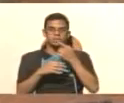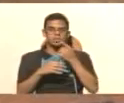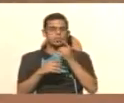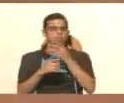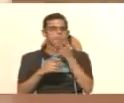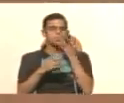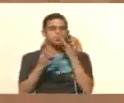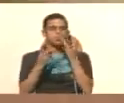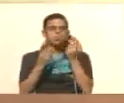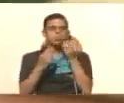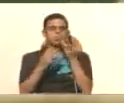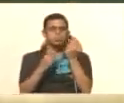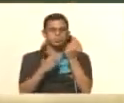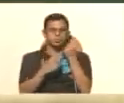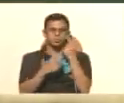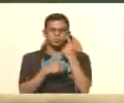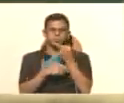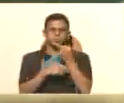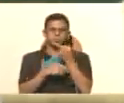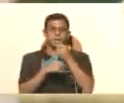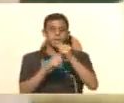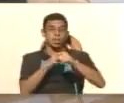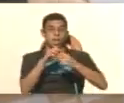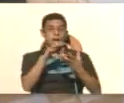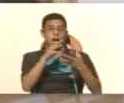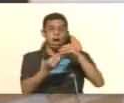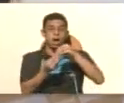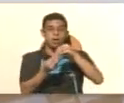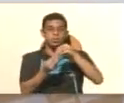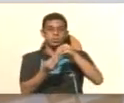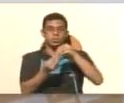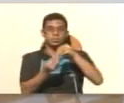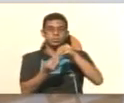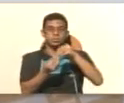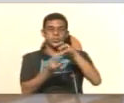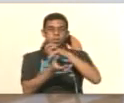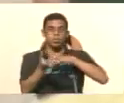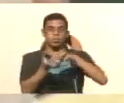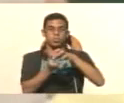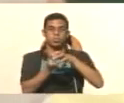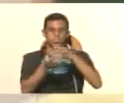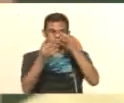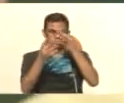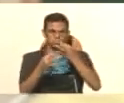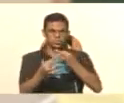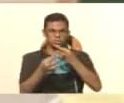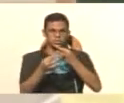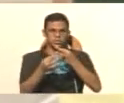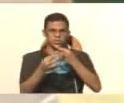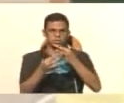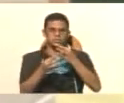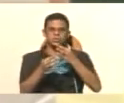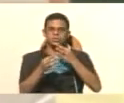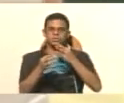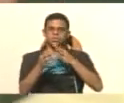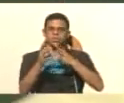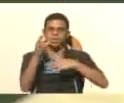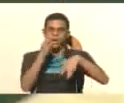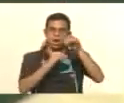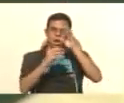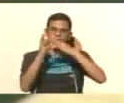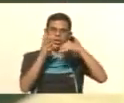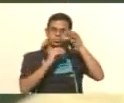número. El número que tiene acá es asociado a un caso real de los centros de formación para el trabajo productivo.